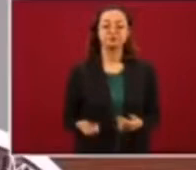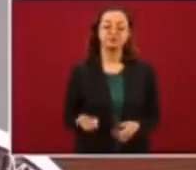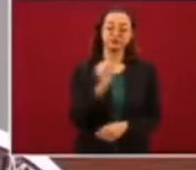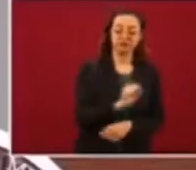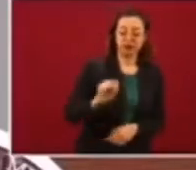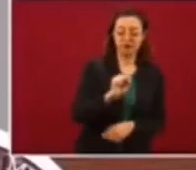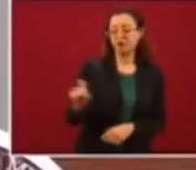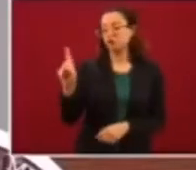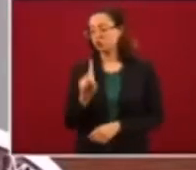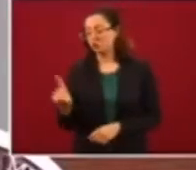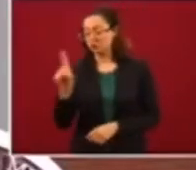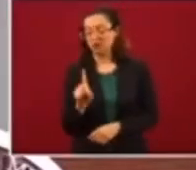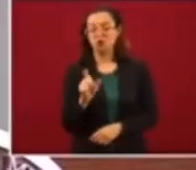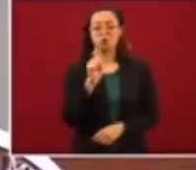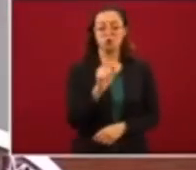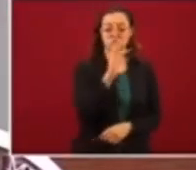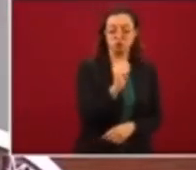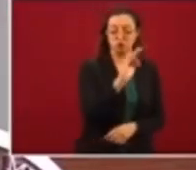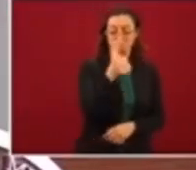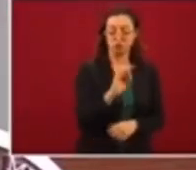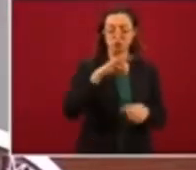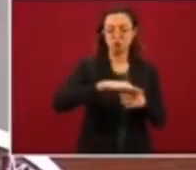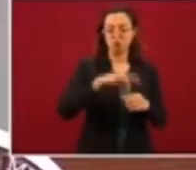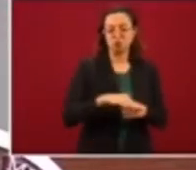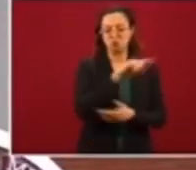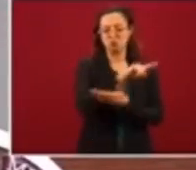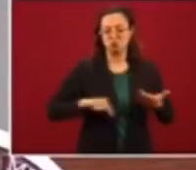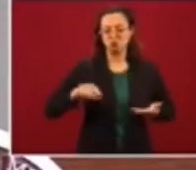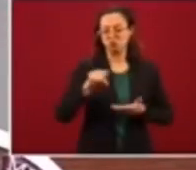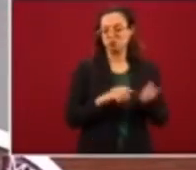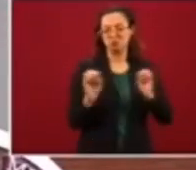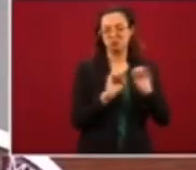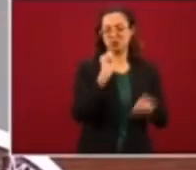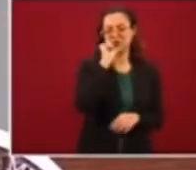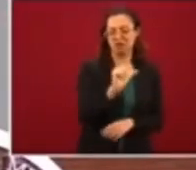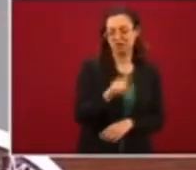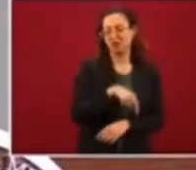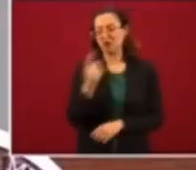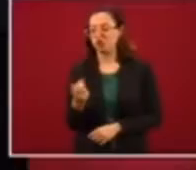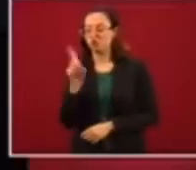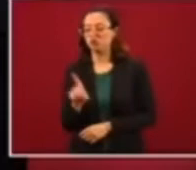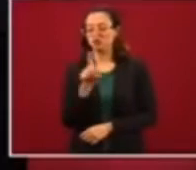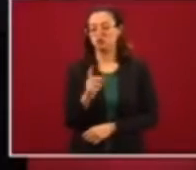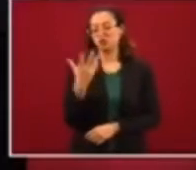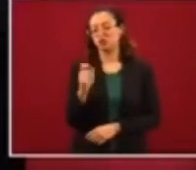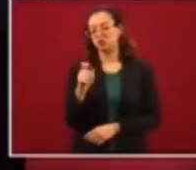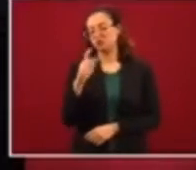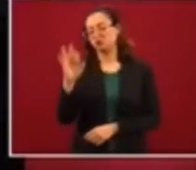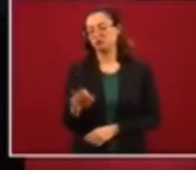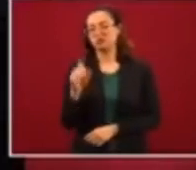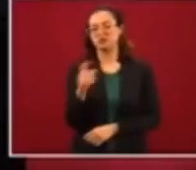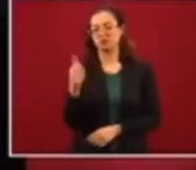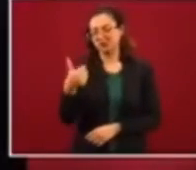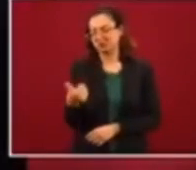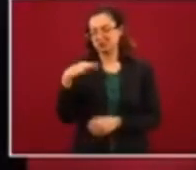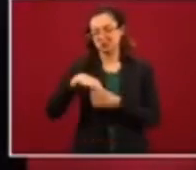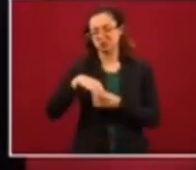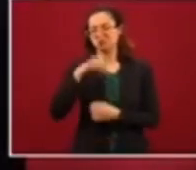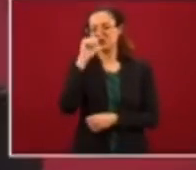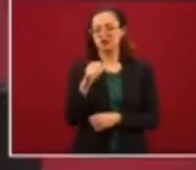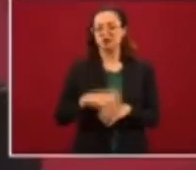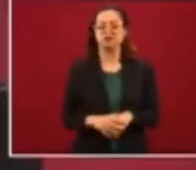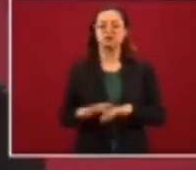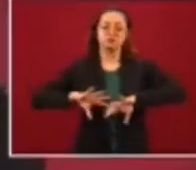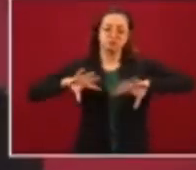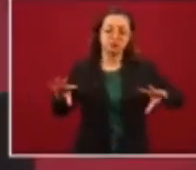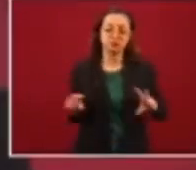tuvimos el sábado 0.9% de votos nulos, que fueron 155, y el domingo el 0.5% que corresponde a 106 votos. La votación